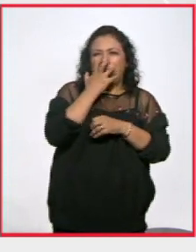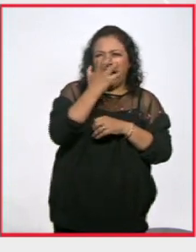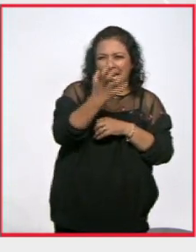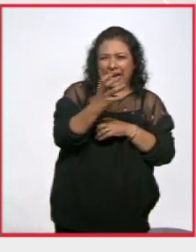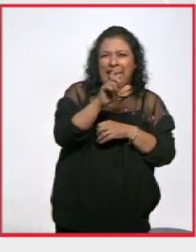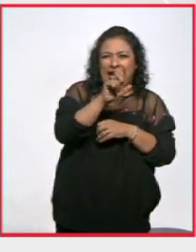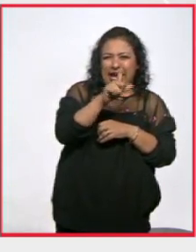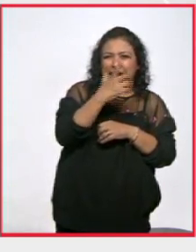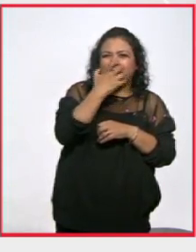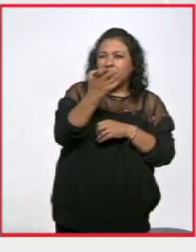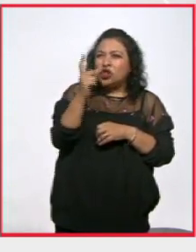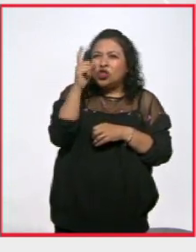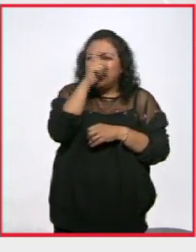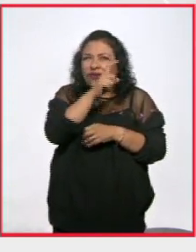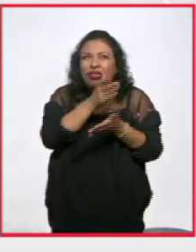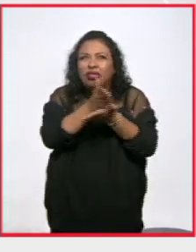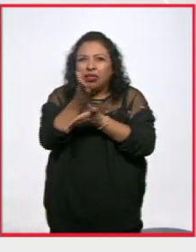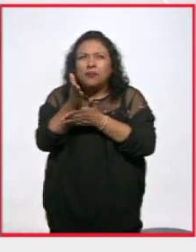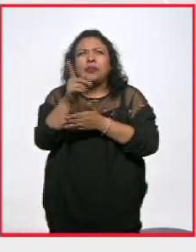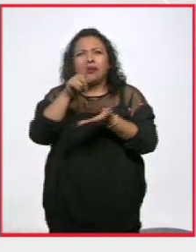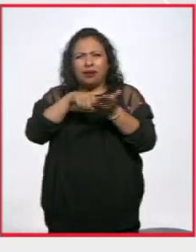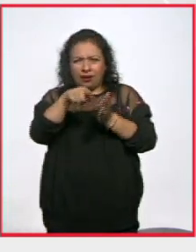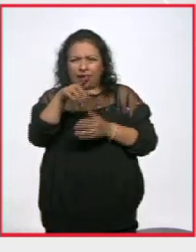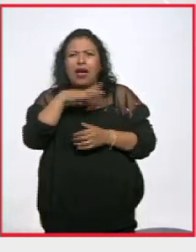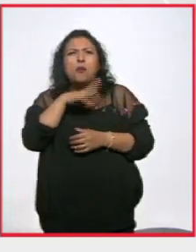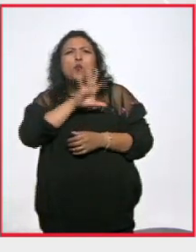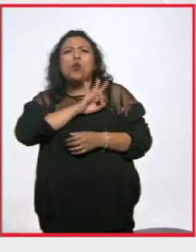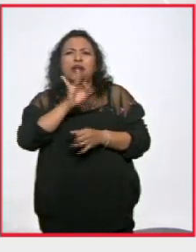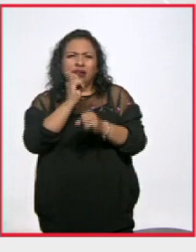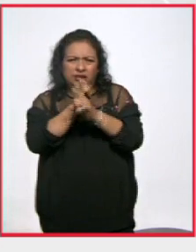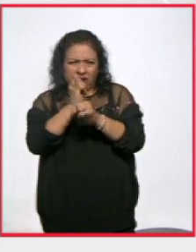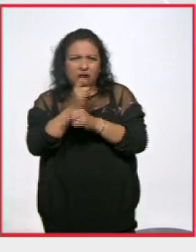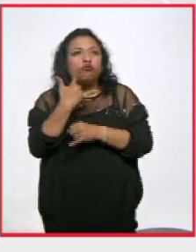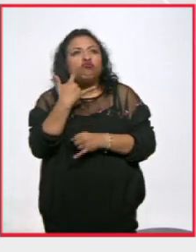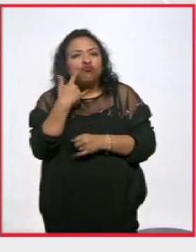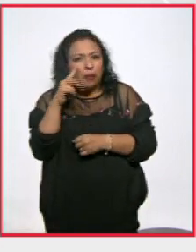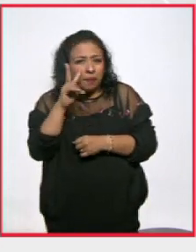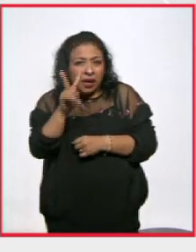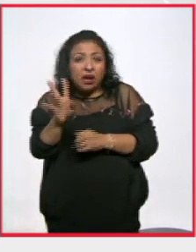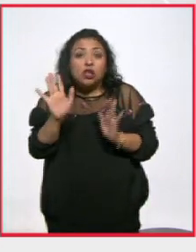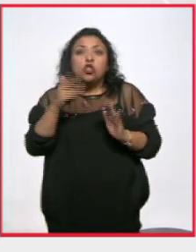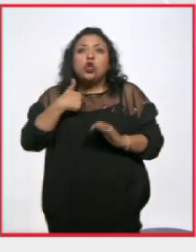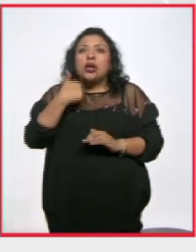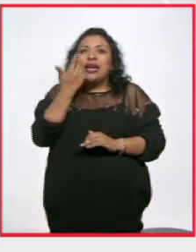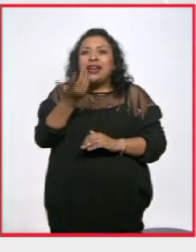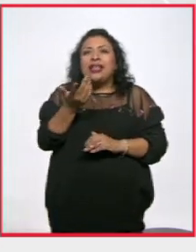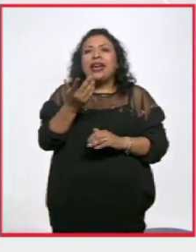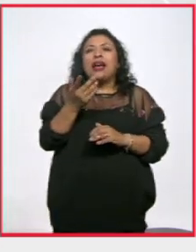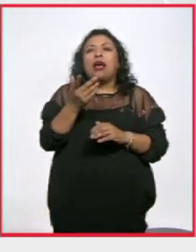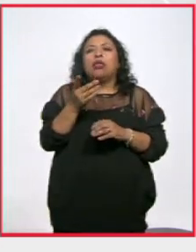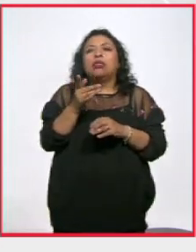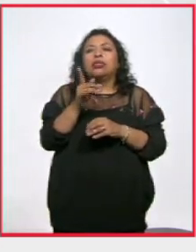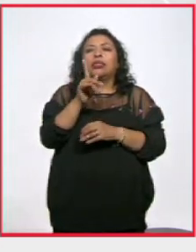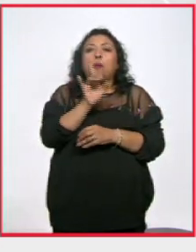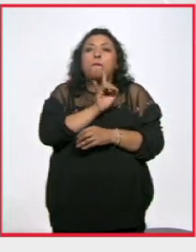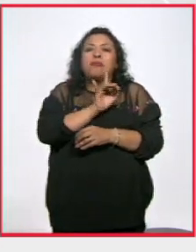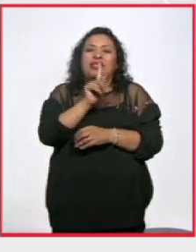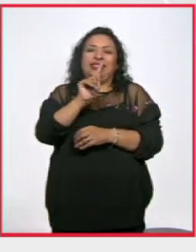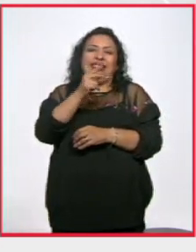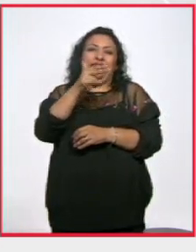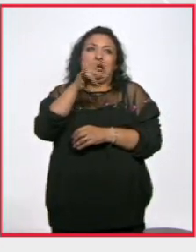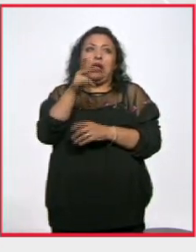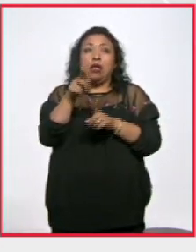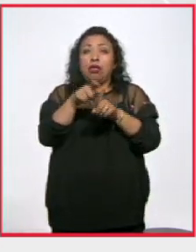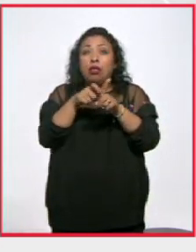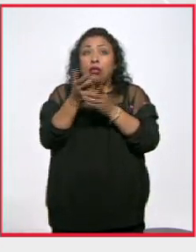se convierte en un material de difícil acceso aunque está ahí lo puedes encontrar en las redes incluso yo creo que si vamos un thriller una animación y que llegue